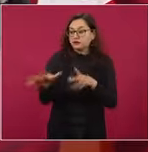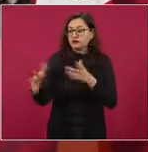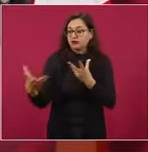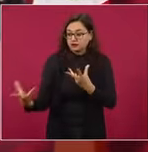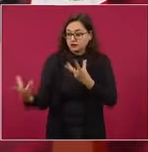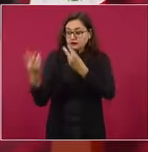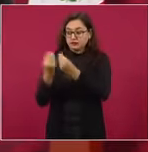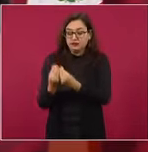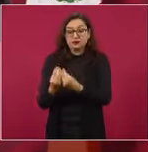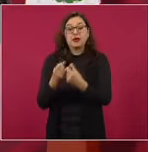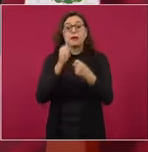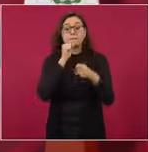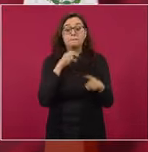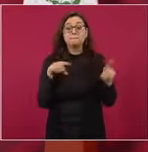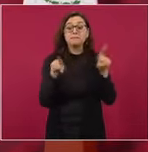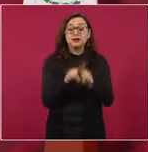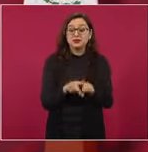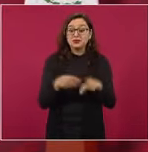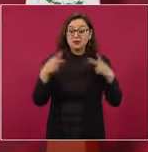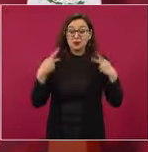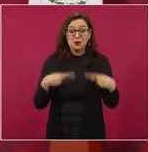interactúan en las redes sociales,